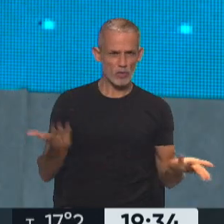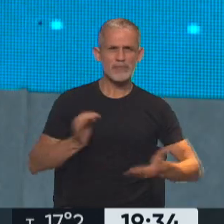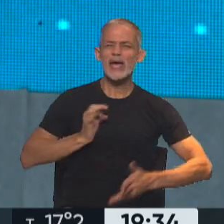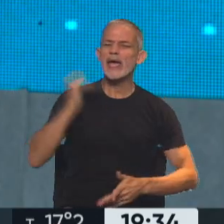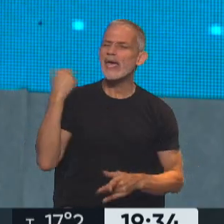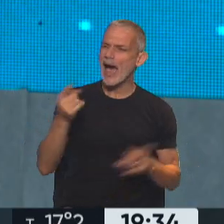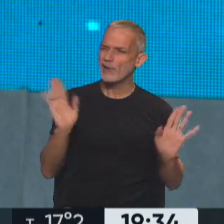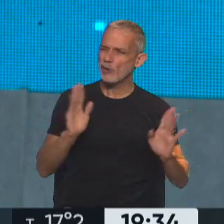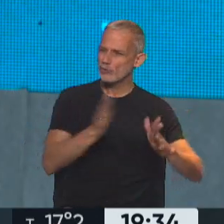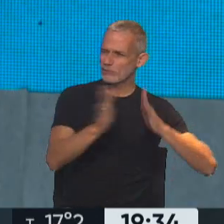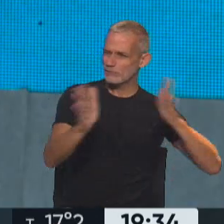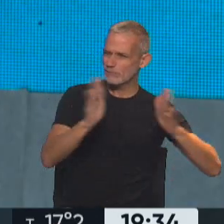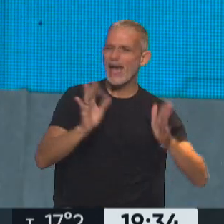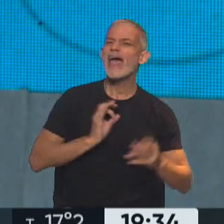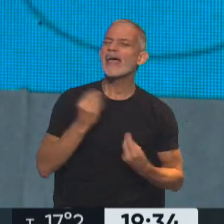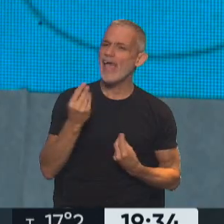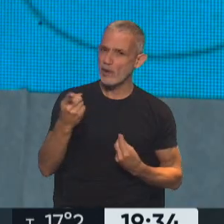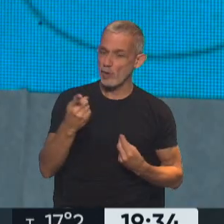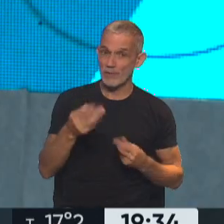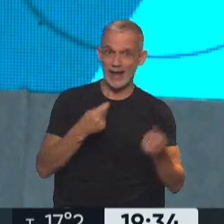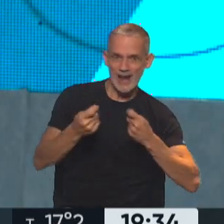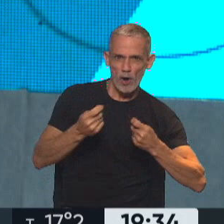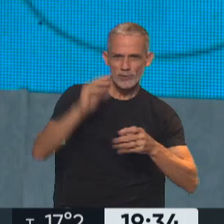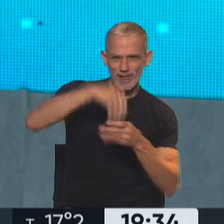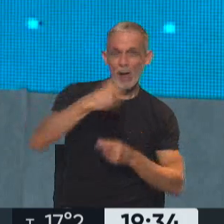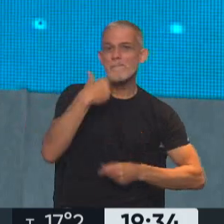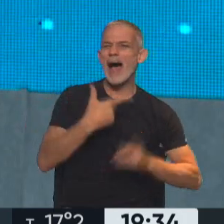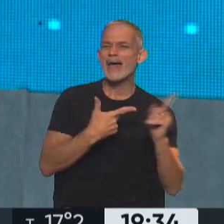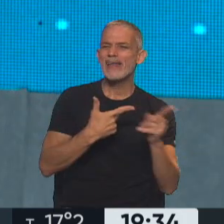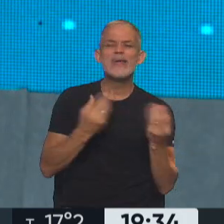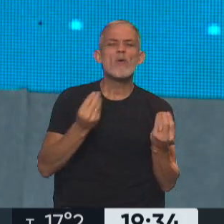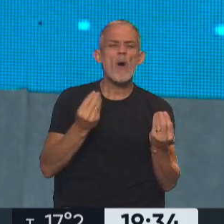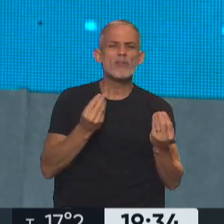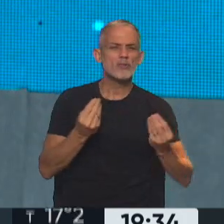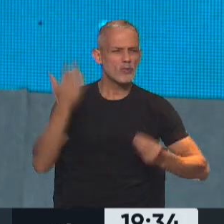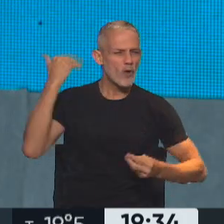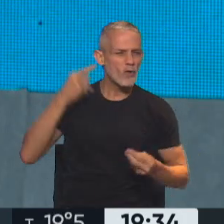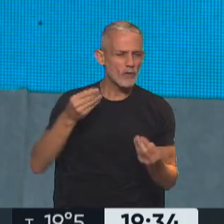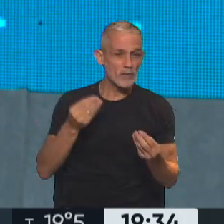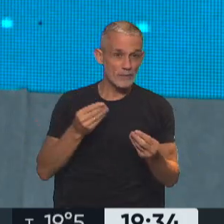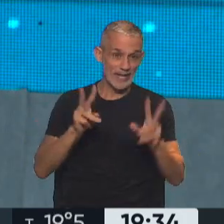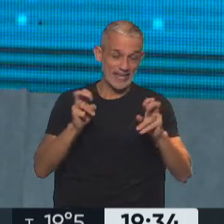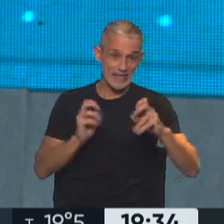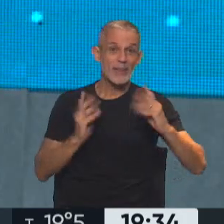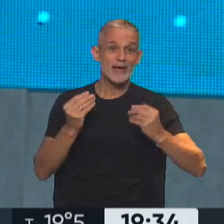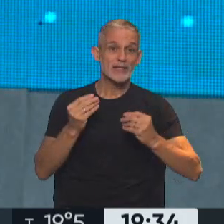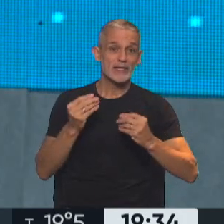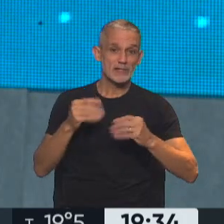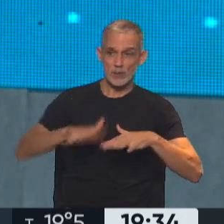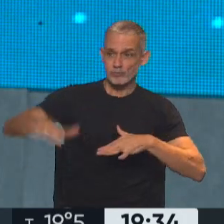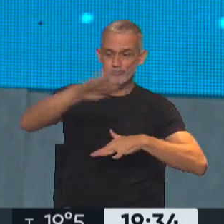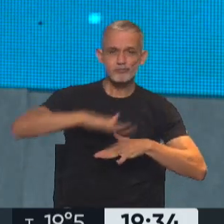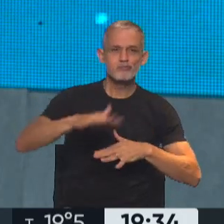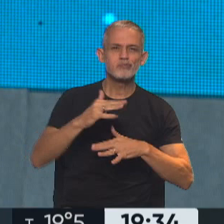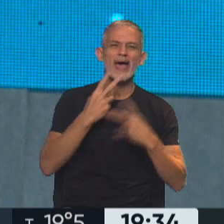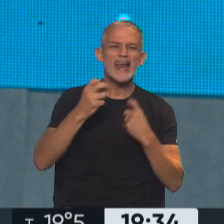años? Me queda ahí preguntarte, ¿no? ¿En qué año fue esto de los negocios que involucran a Mauricio Macri con el tema principalmente de lo que son las